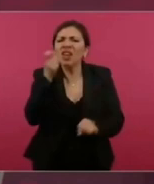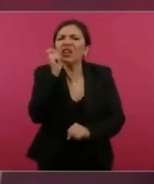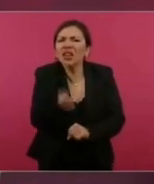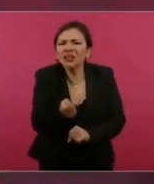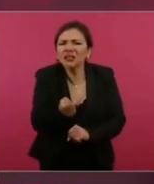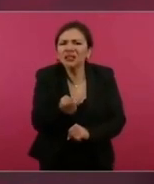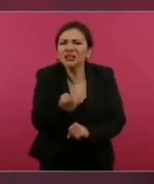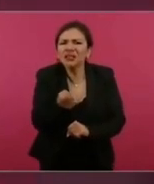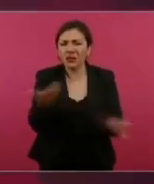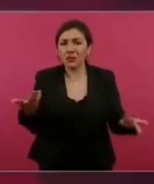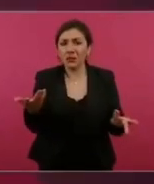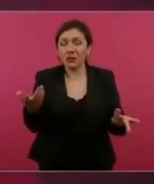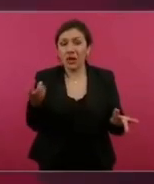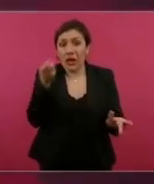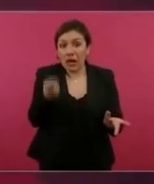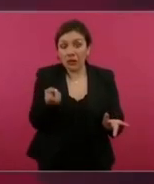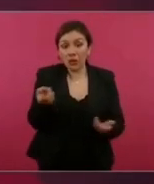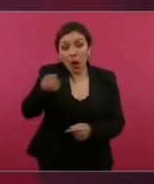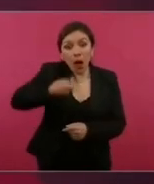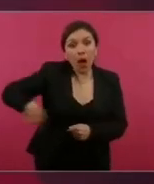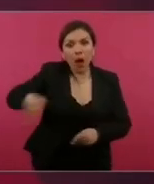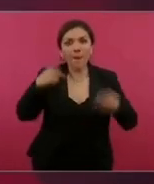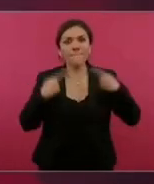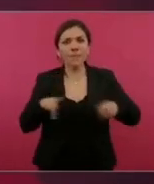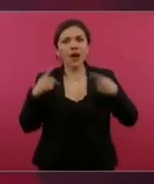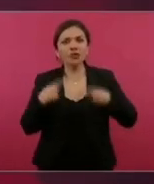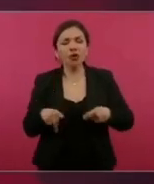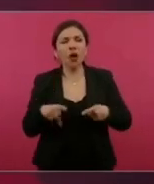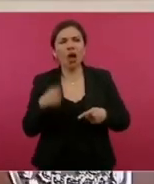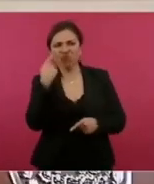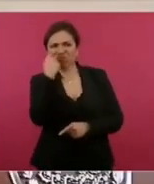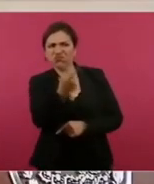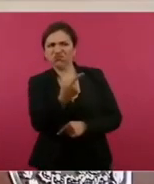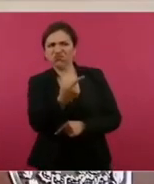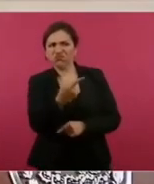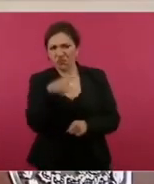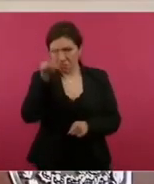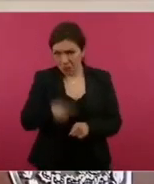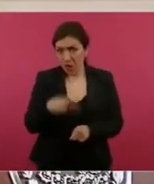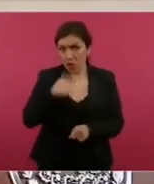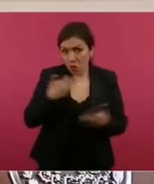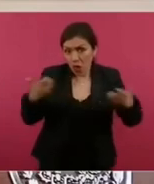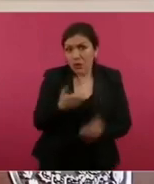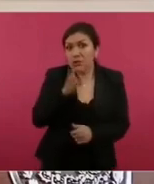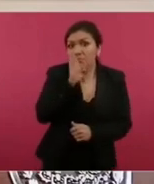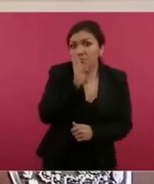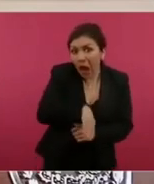juzgue si yo cometí